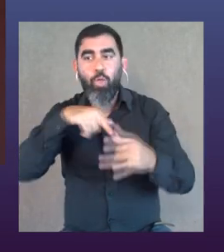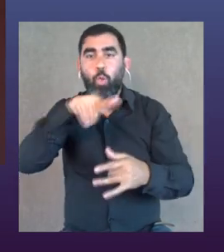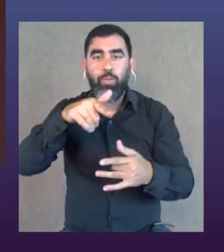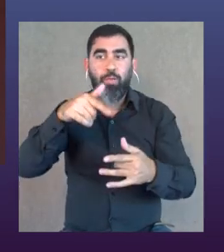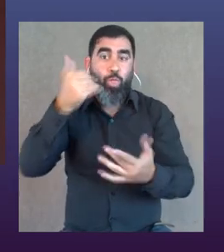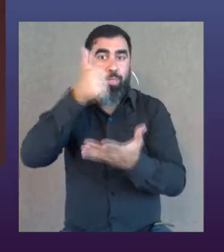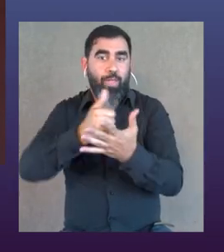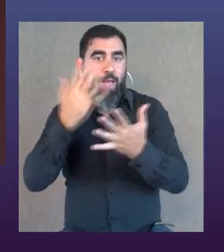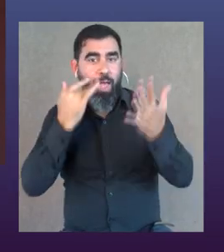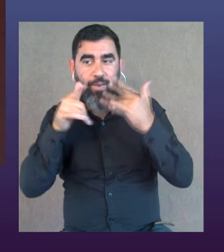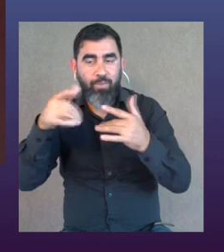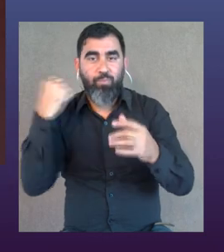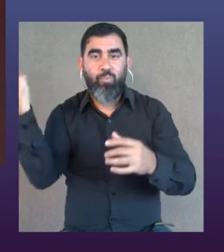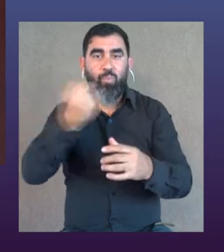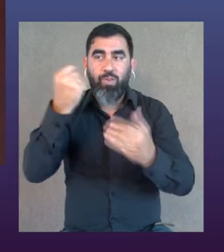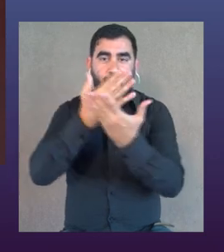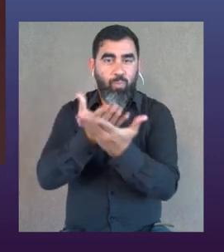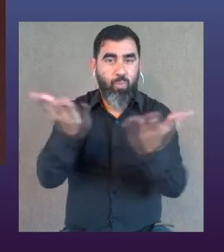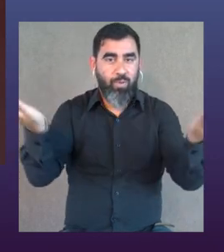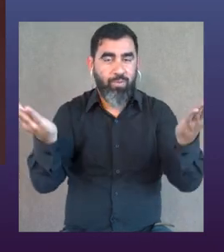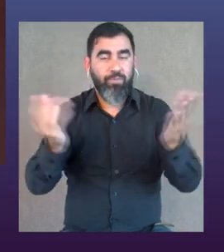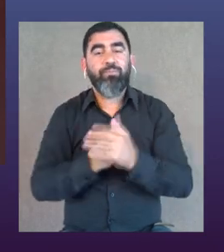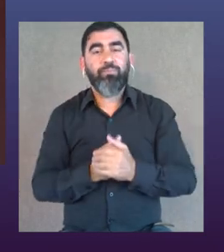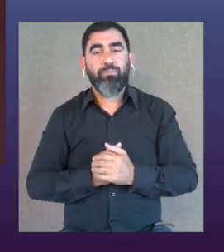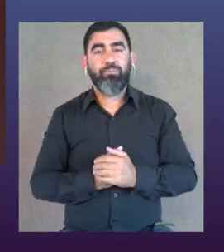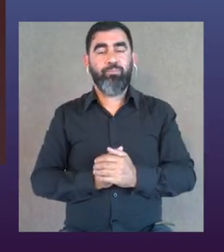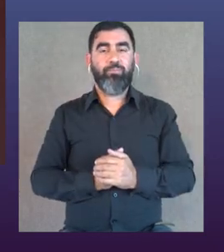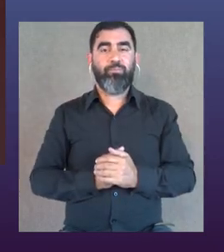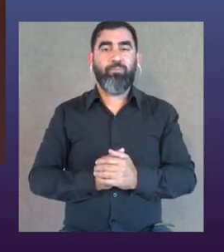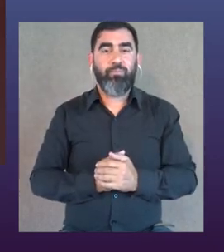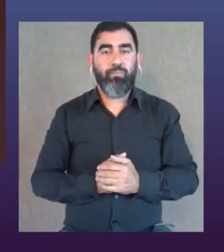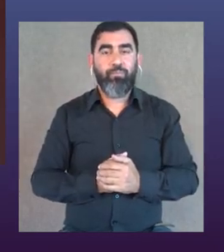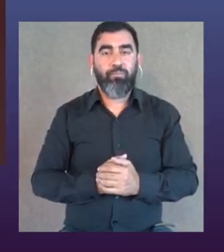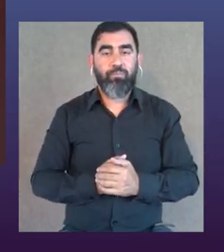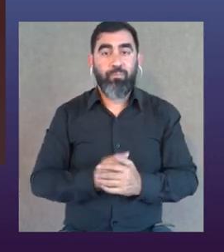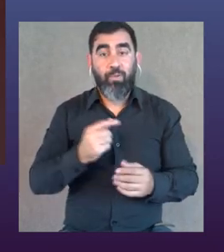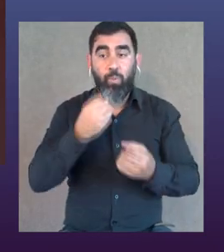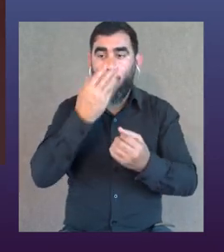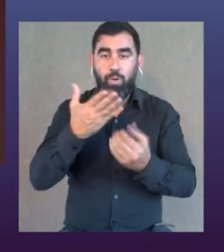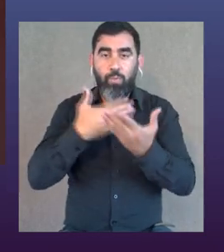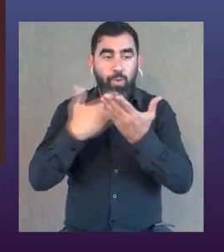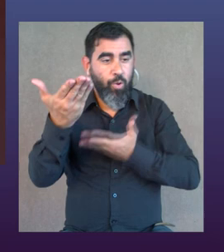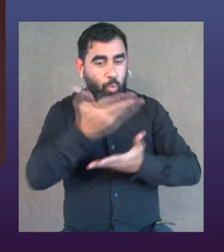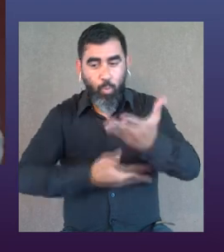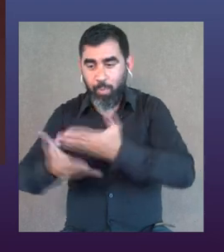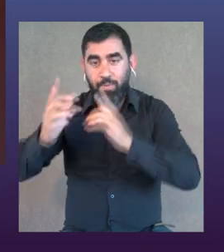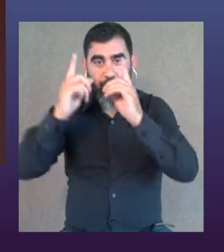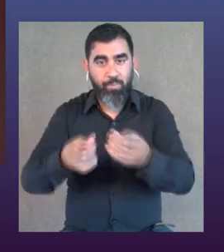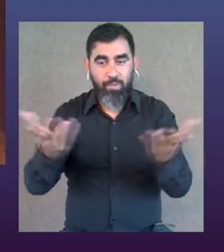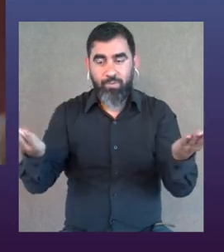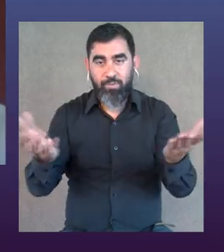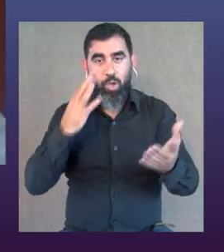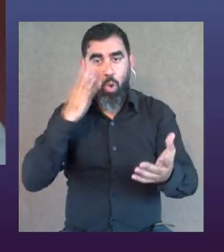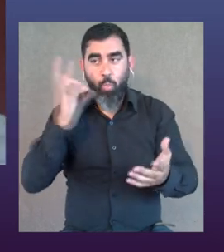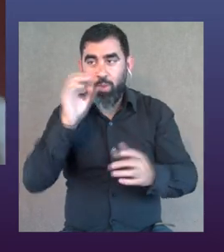aprender para desaprender todo lo que pensamos que cuerpo baila pero después está bueno poder